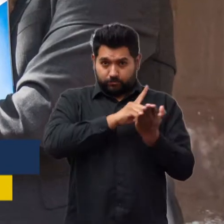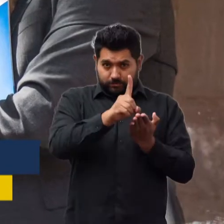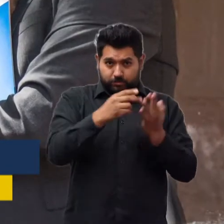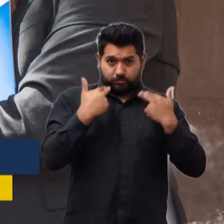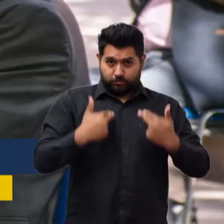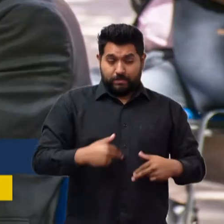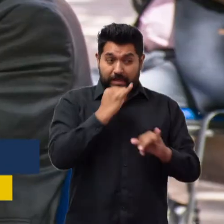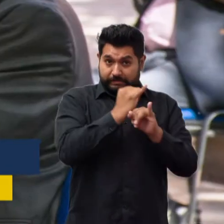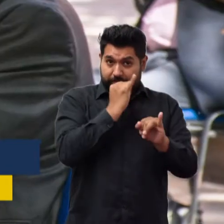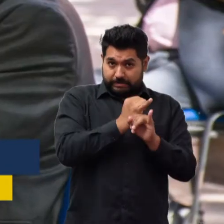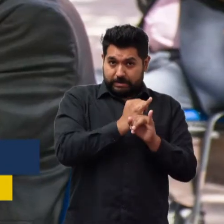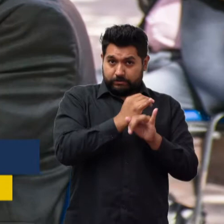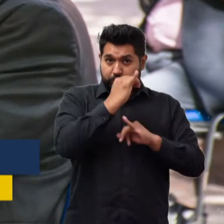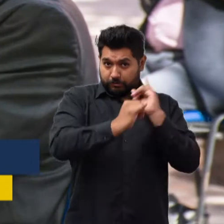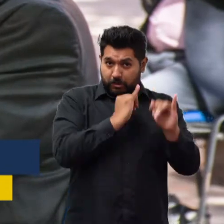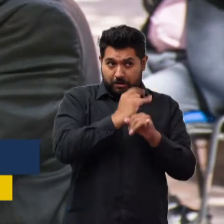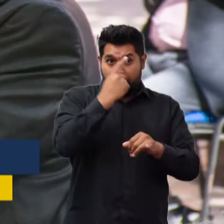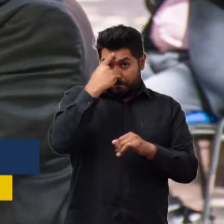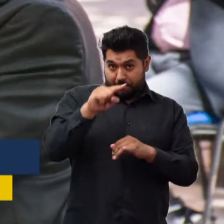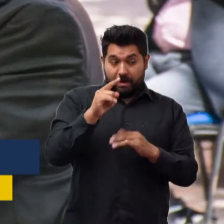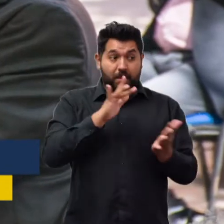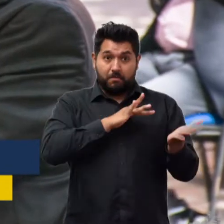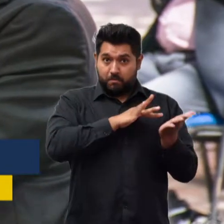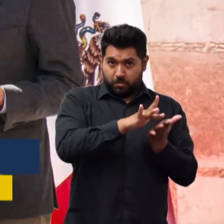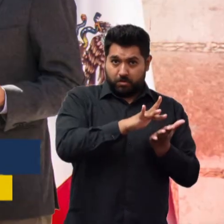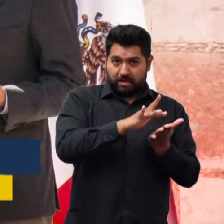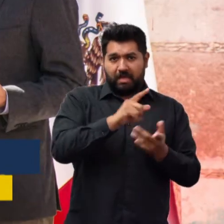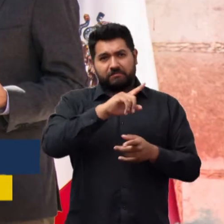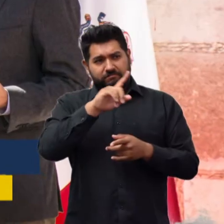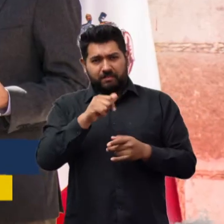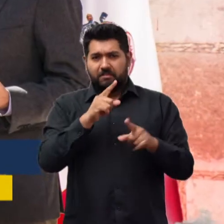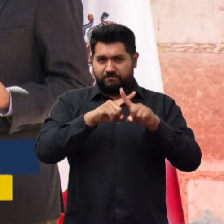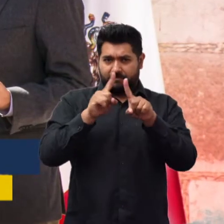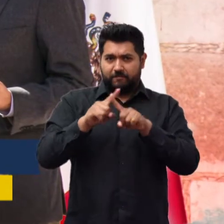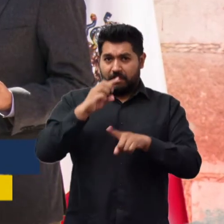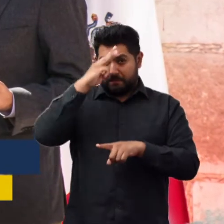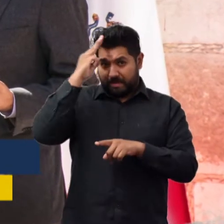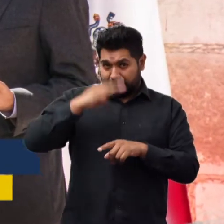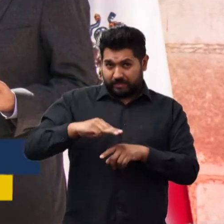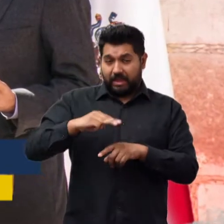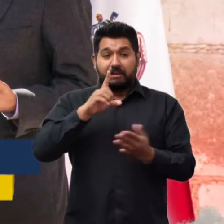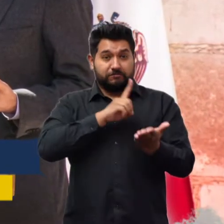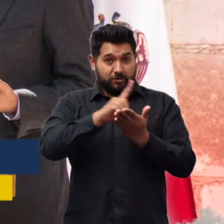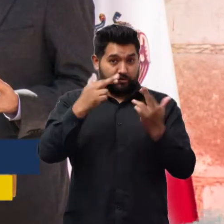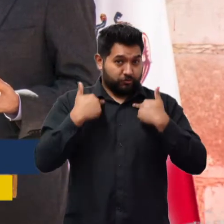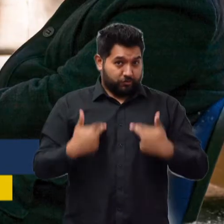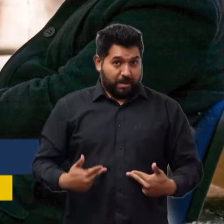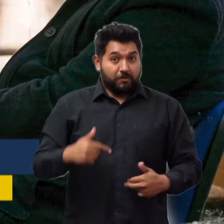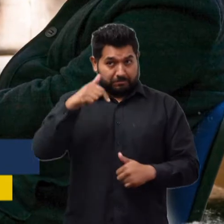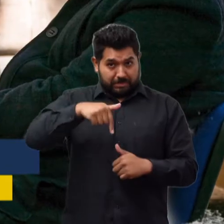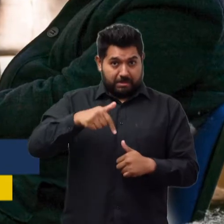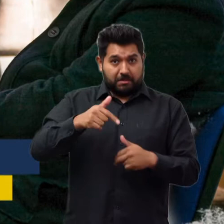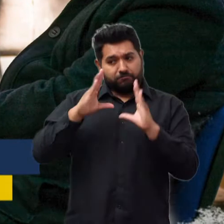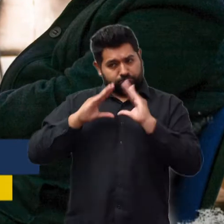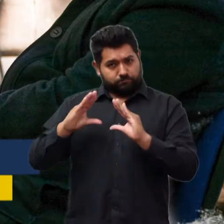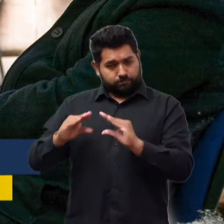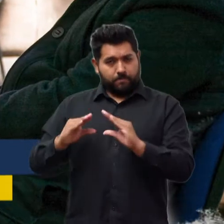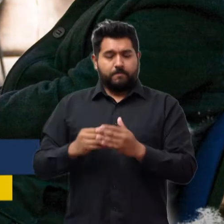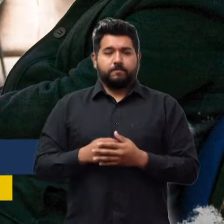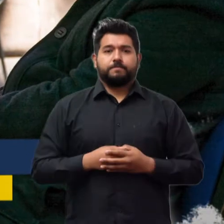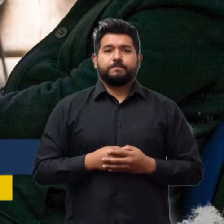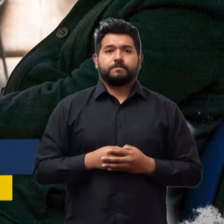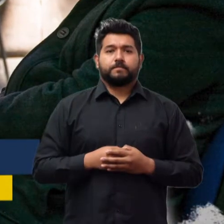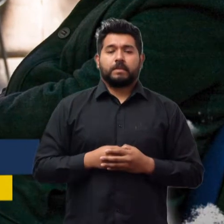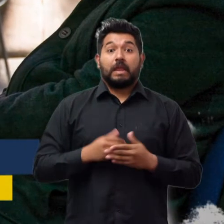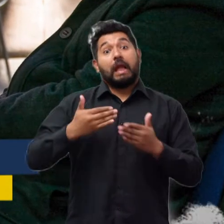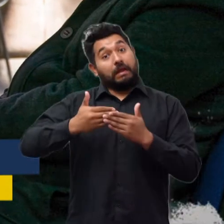las personas que buscan protección en México, se fortalecerá también la labor de la Clínica de Litigio Estratégico de la Maestría en Derechos Humanos que se imparte